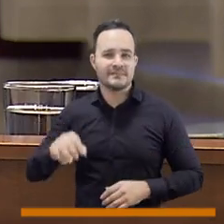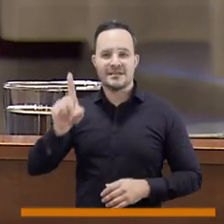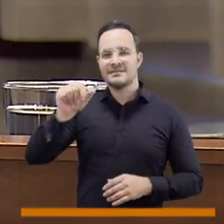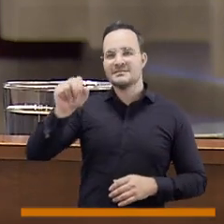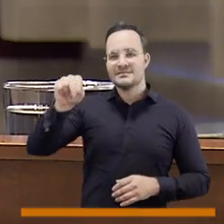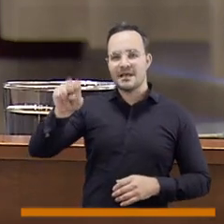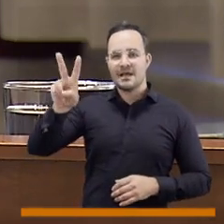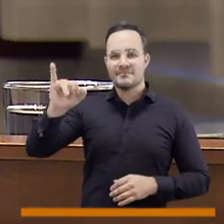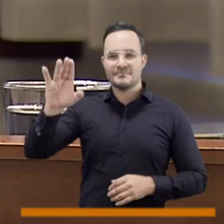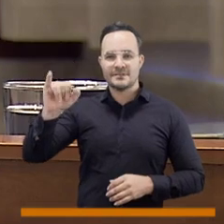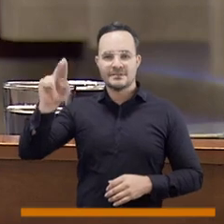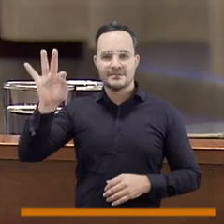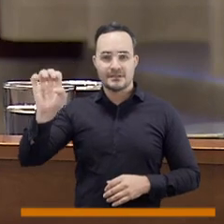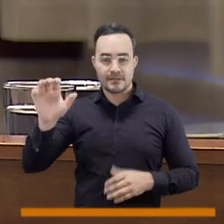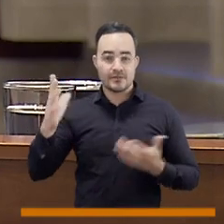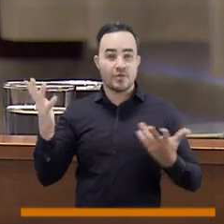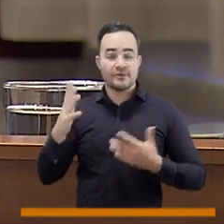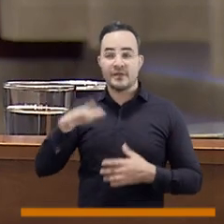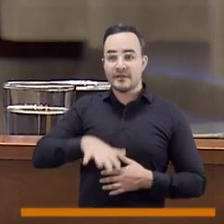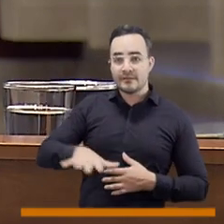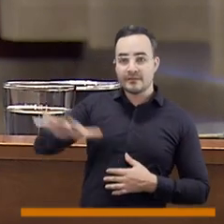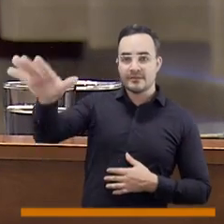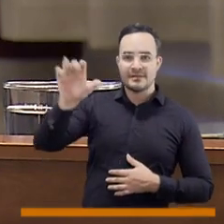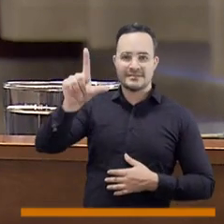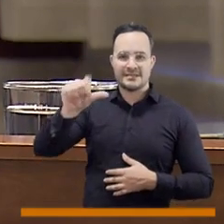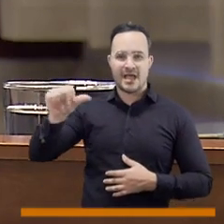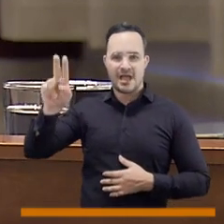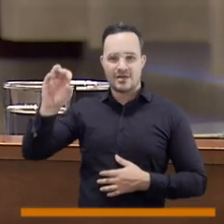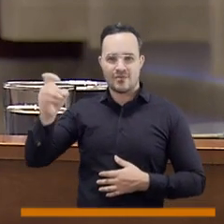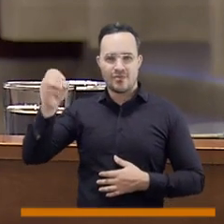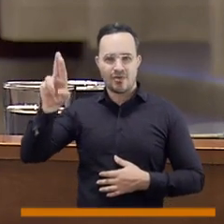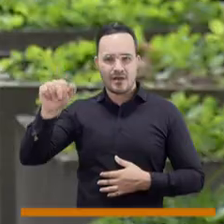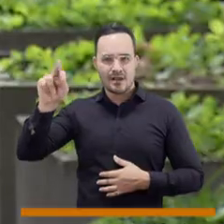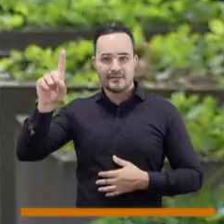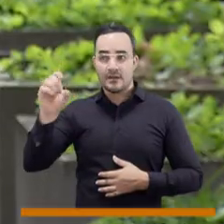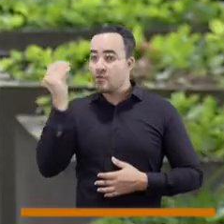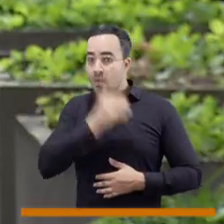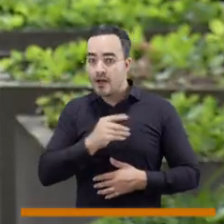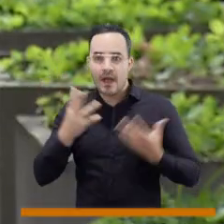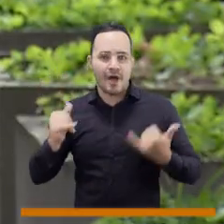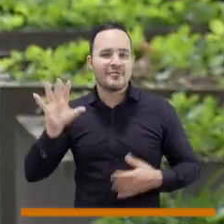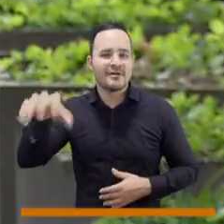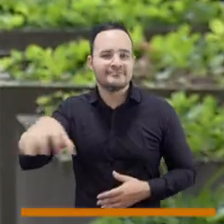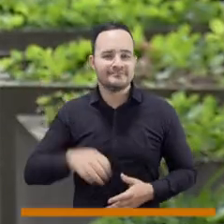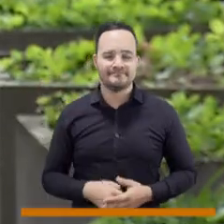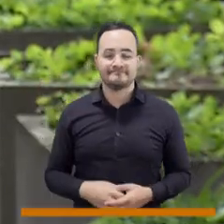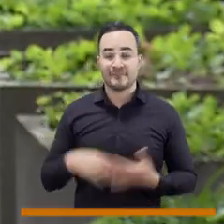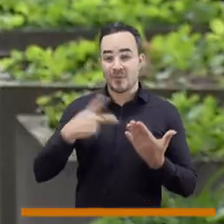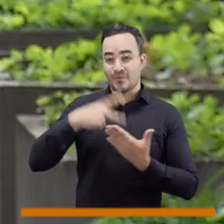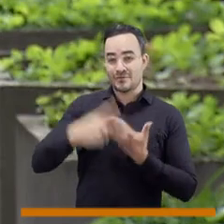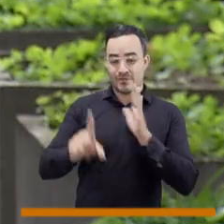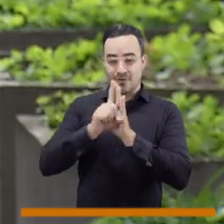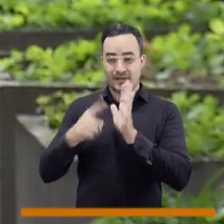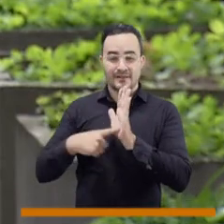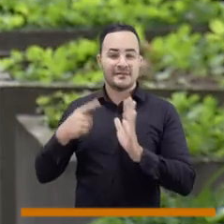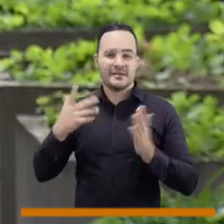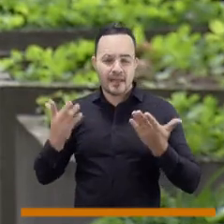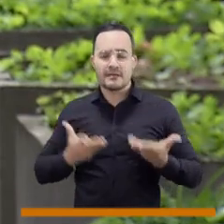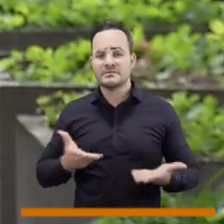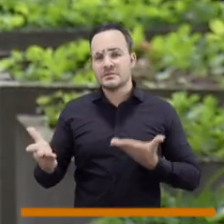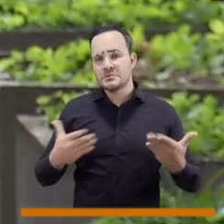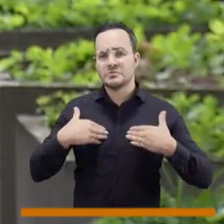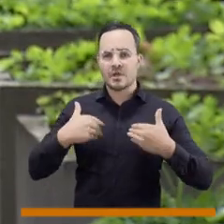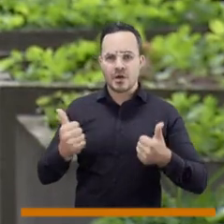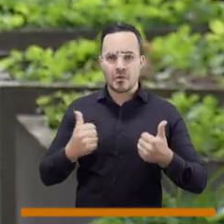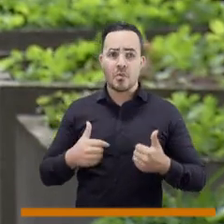El San Vicente no tenía hace 30 años clínica en Llano Grande. El proyecto de ley establece que los servicios de